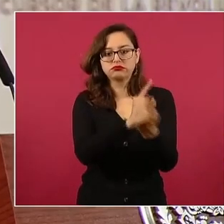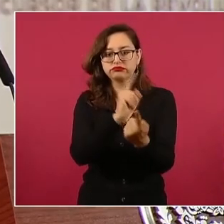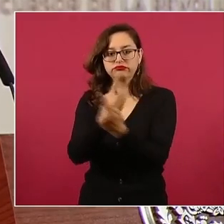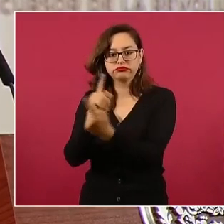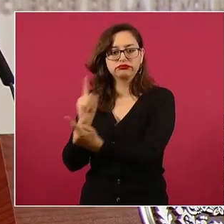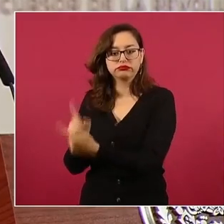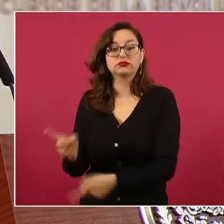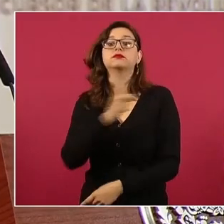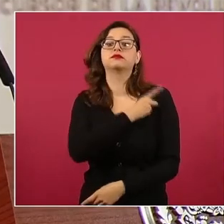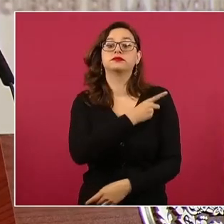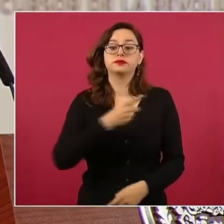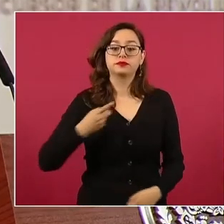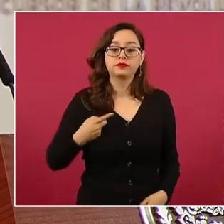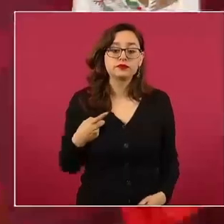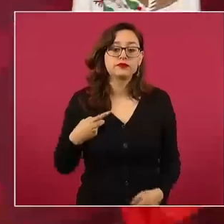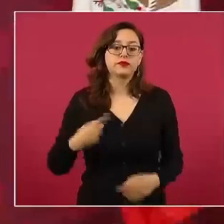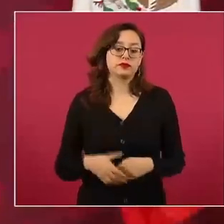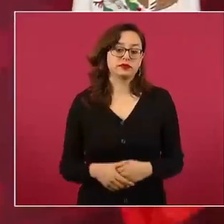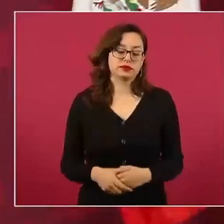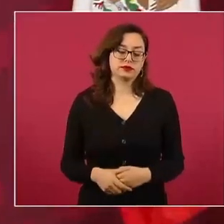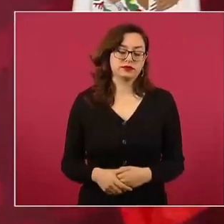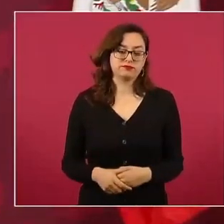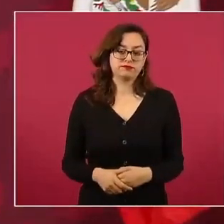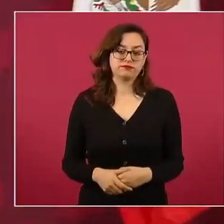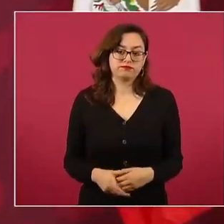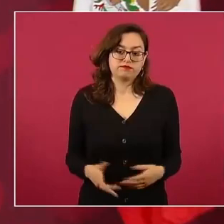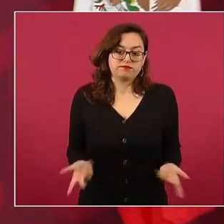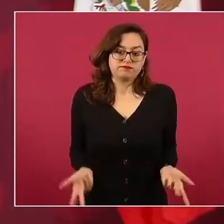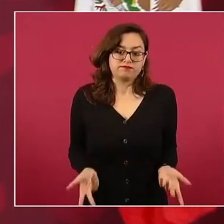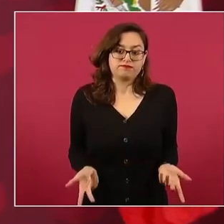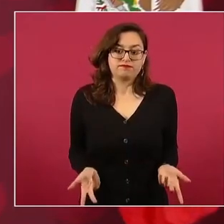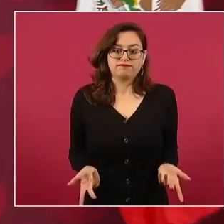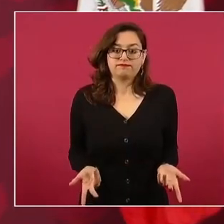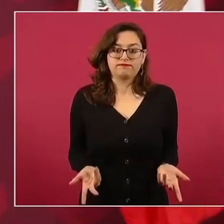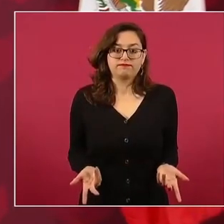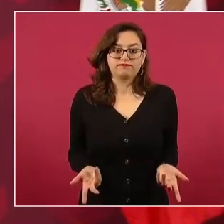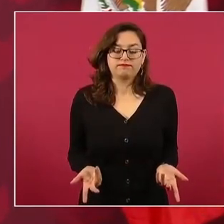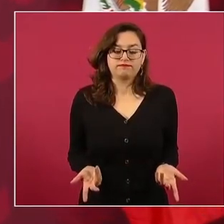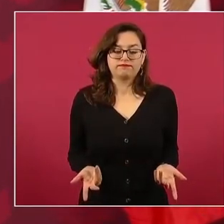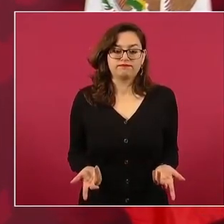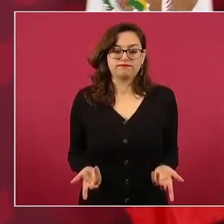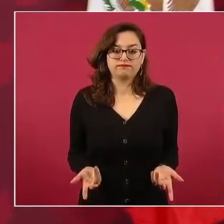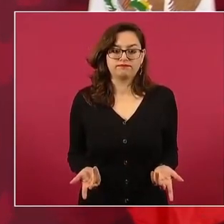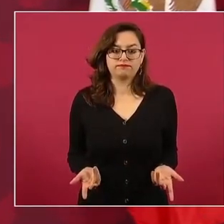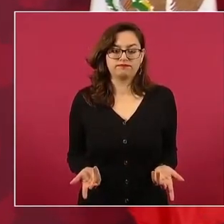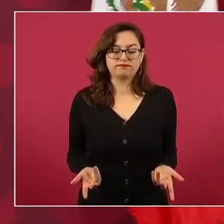de que no hay